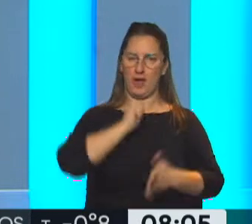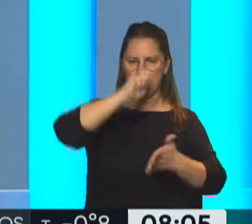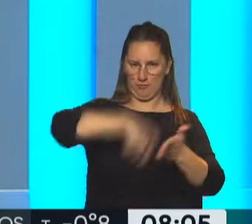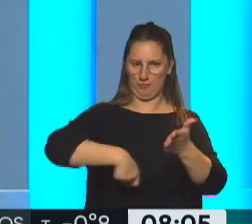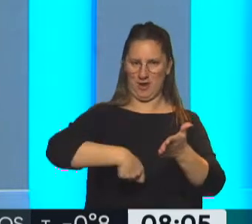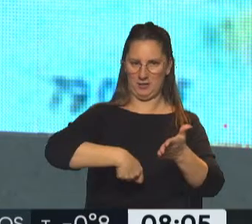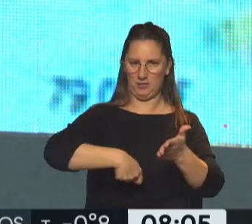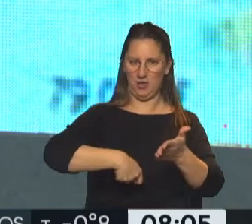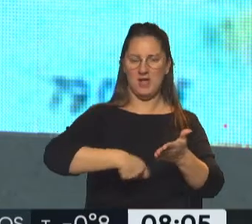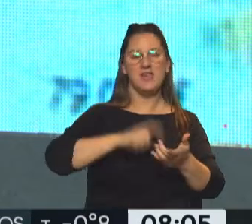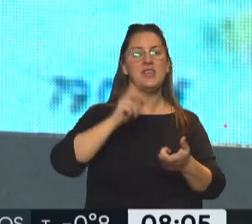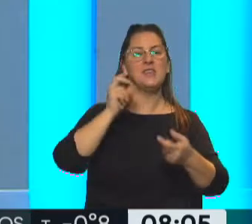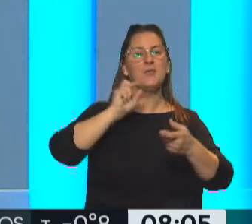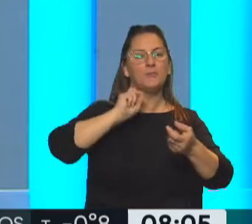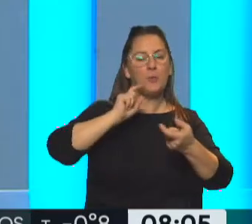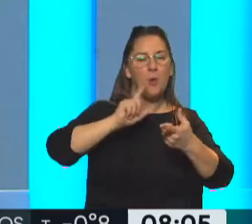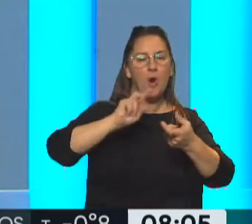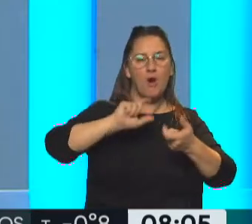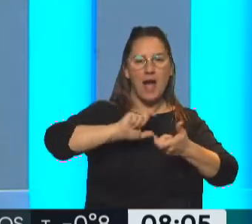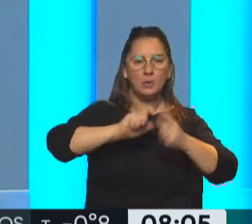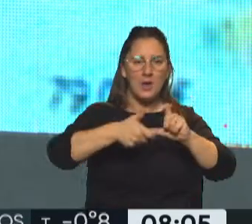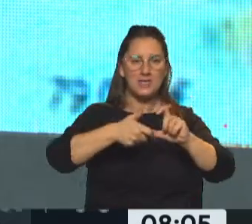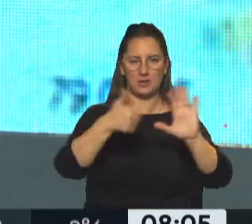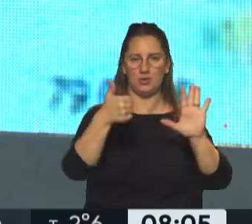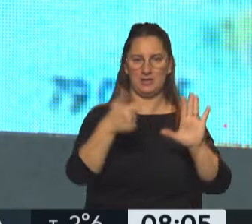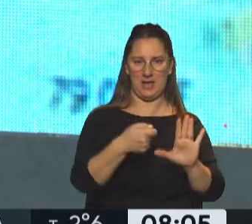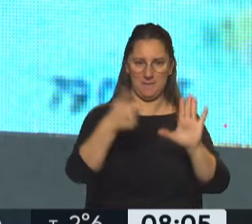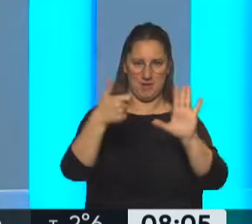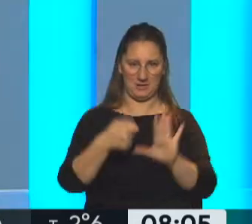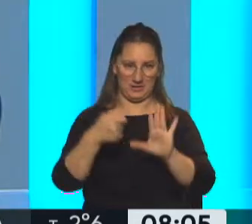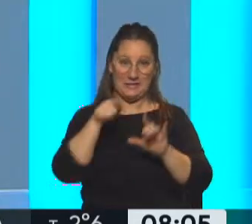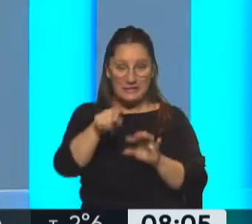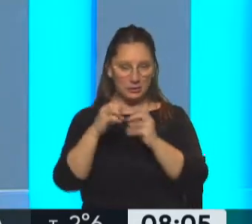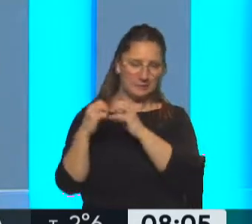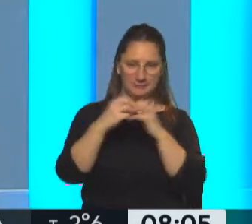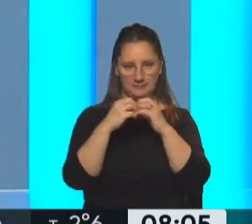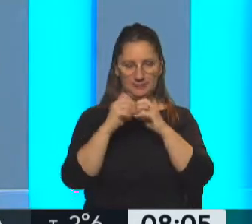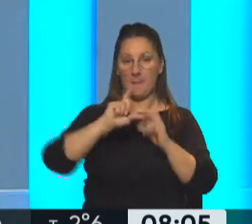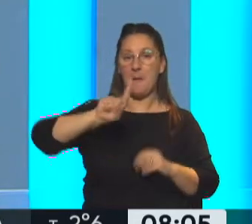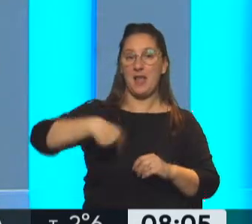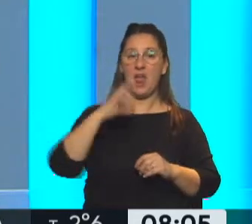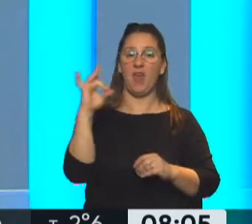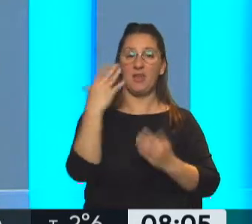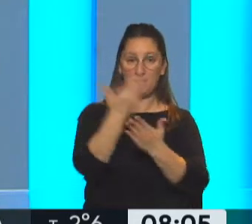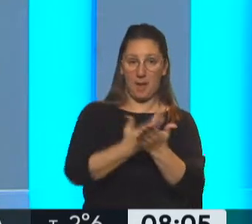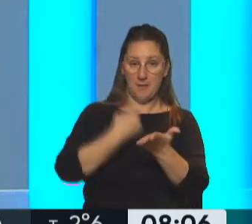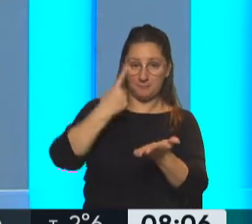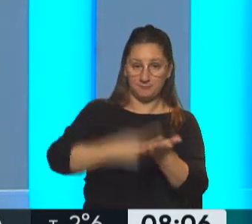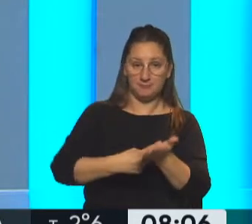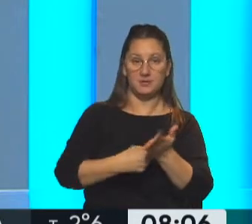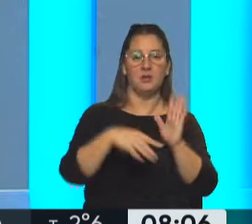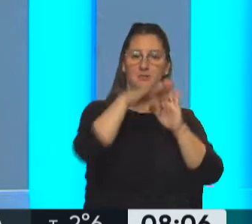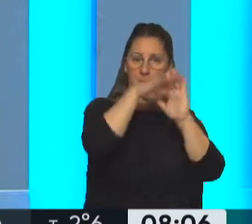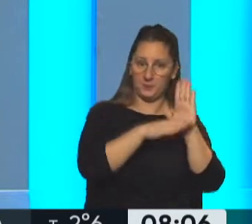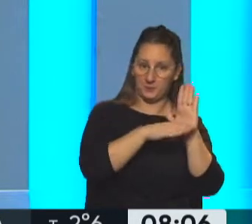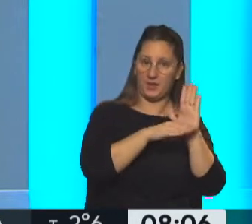contratos. ¿Y la revisión? Y la revisión cada seis meses. Semestral. Ahí es donde se están discutiendo. Mañana el dictamen, si uno toma el listado de los